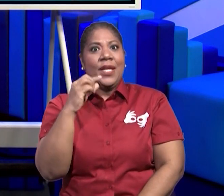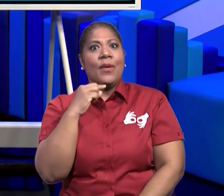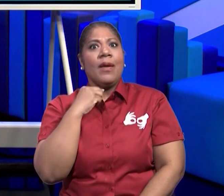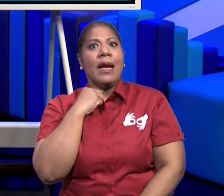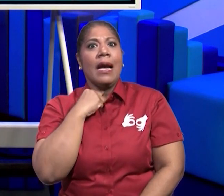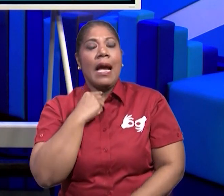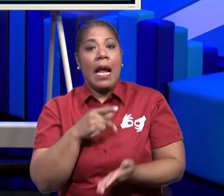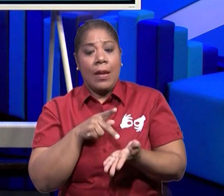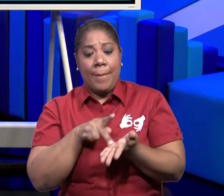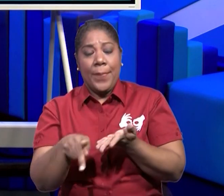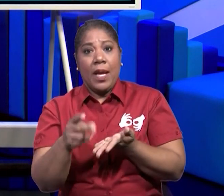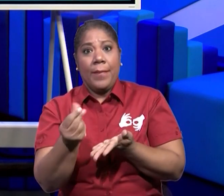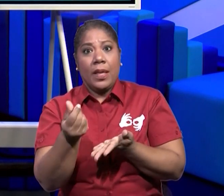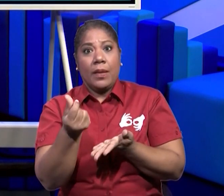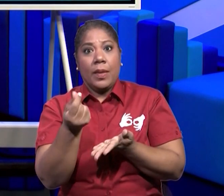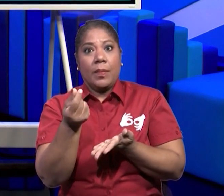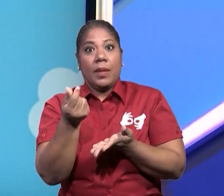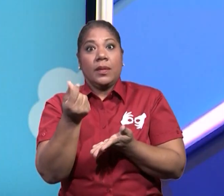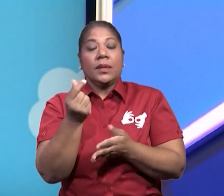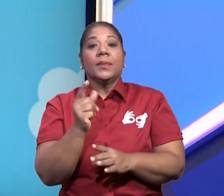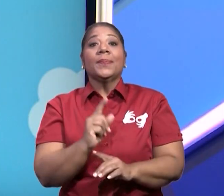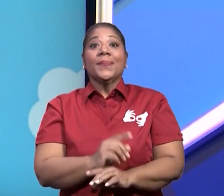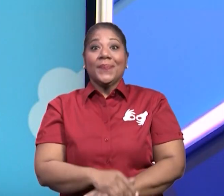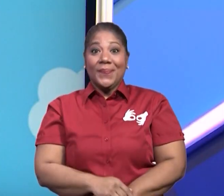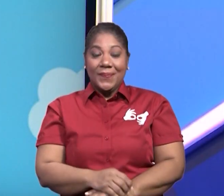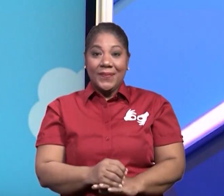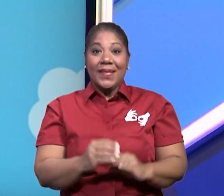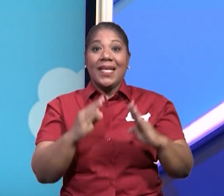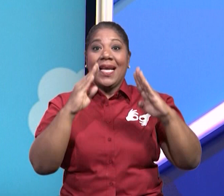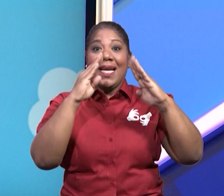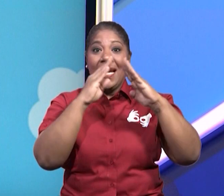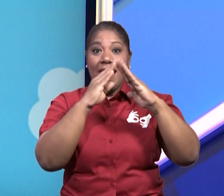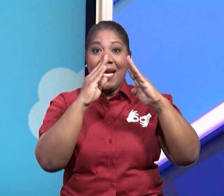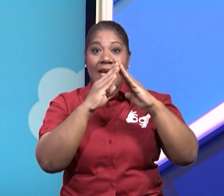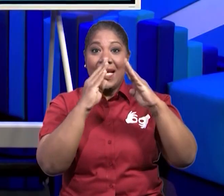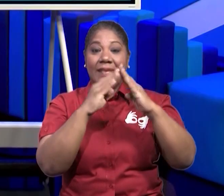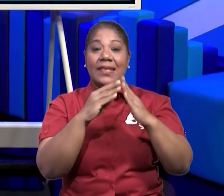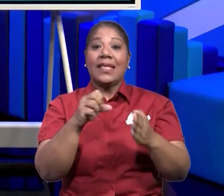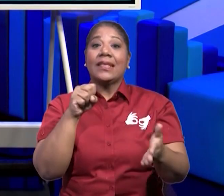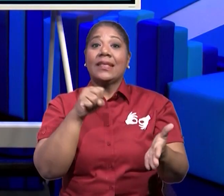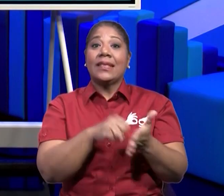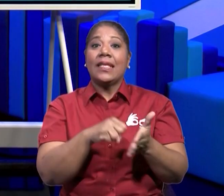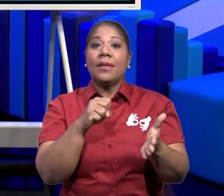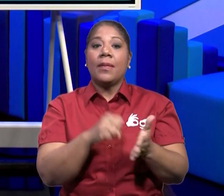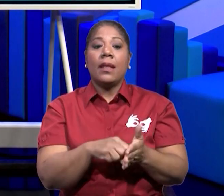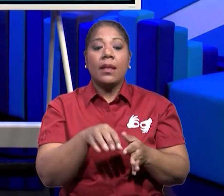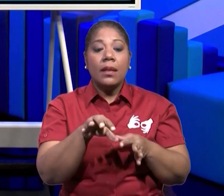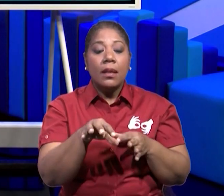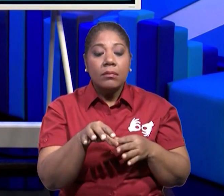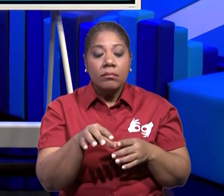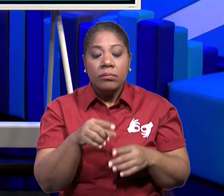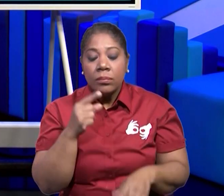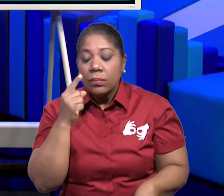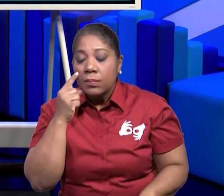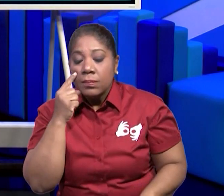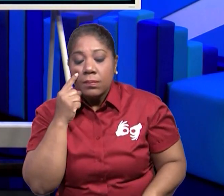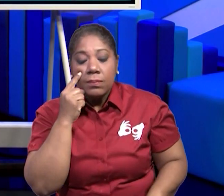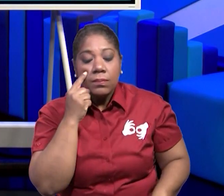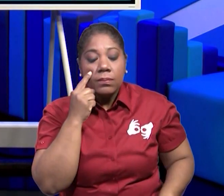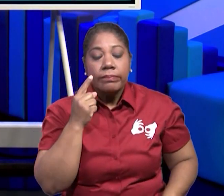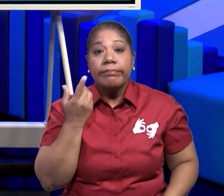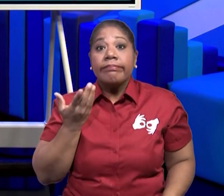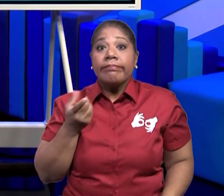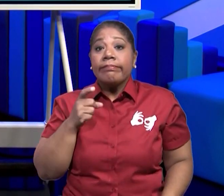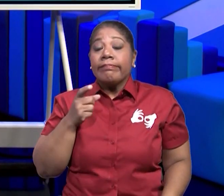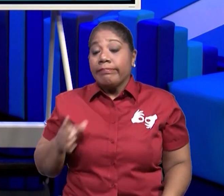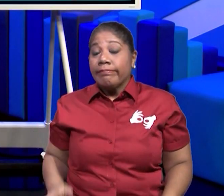a confeccionar casas de madera, nosotros debemos de ver cuál va a ser el tipo de madera que